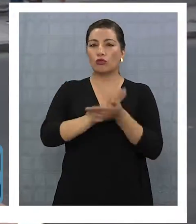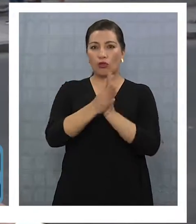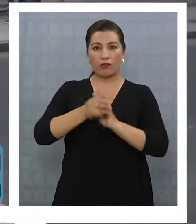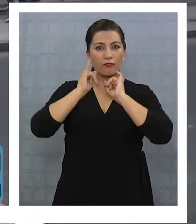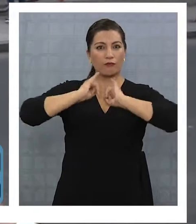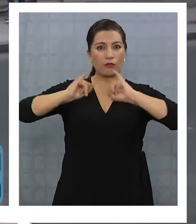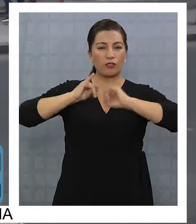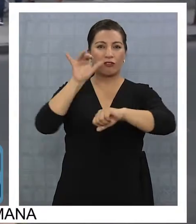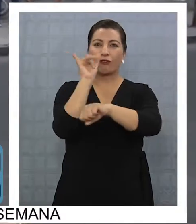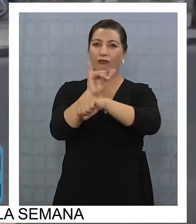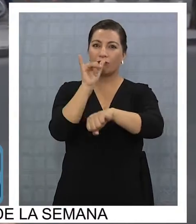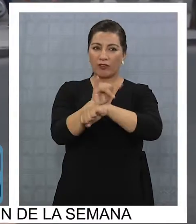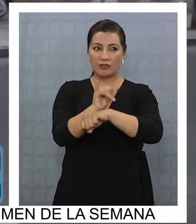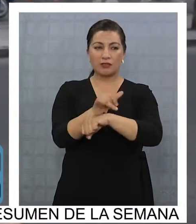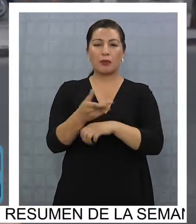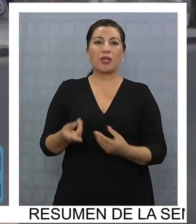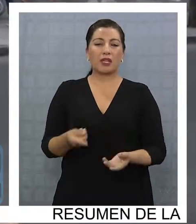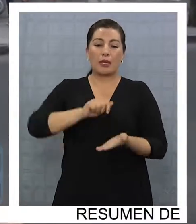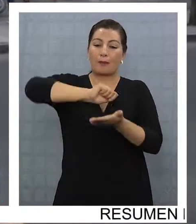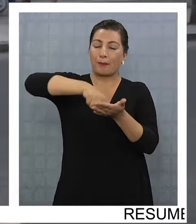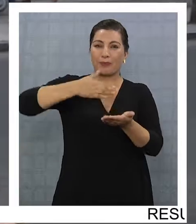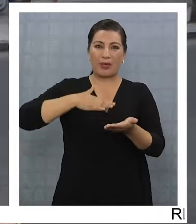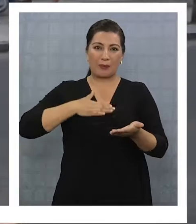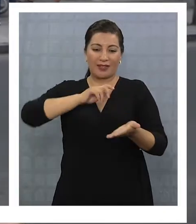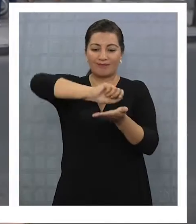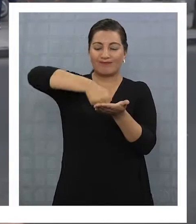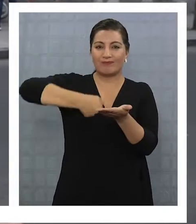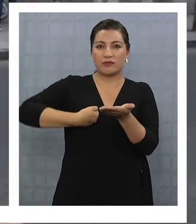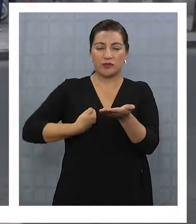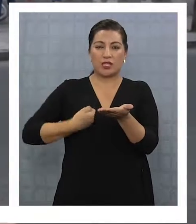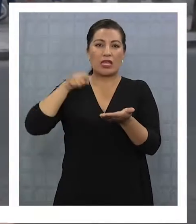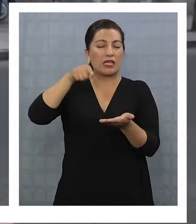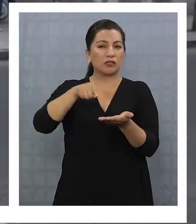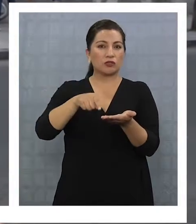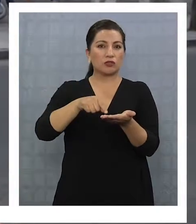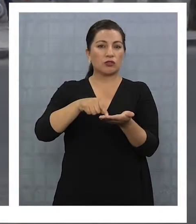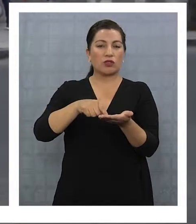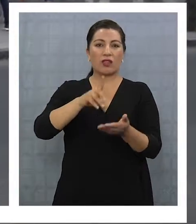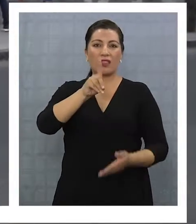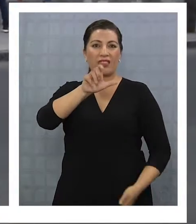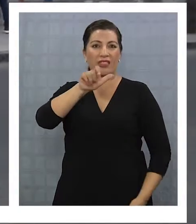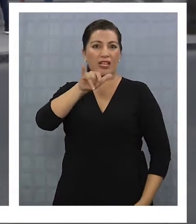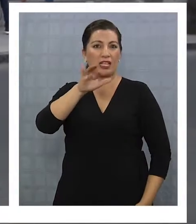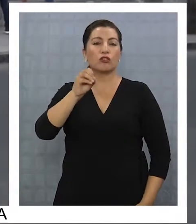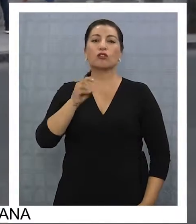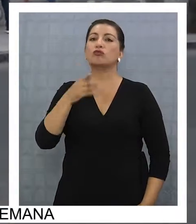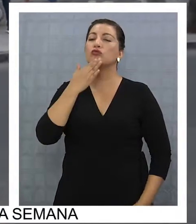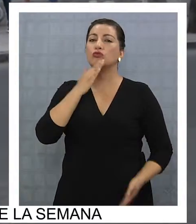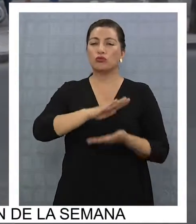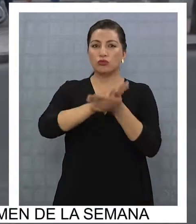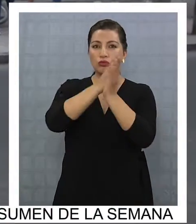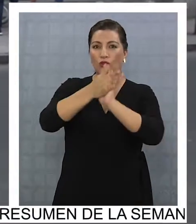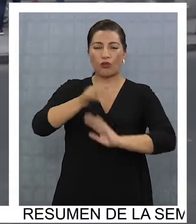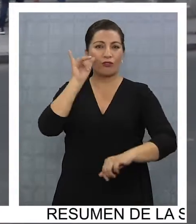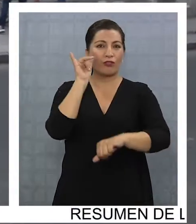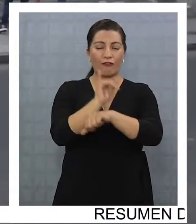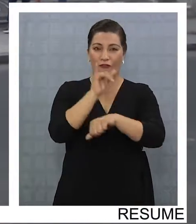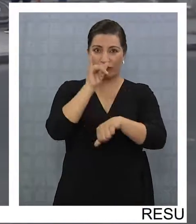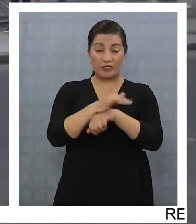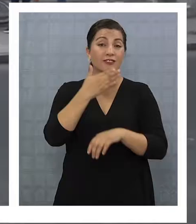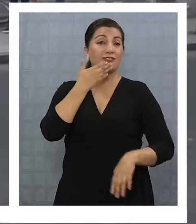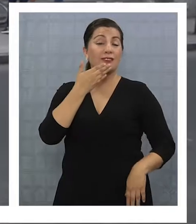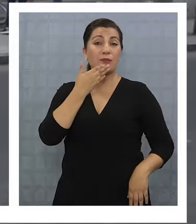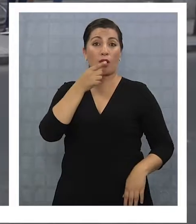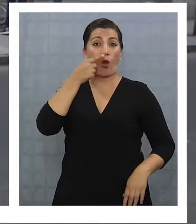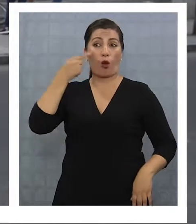para inscribir su candidatura en el server, lo que constituye el delito de uso malicioso de instrumento público falso. También